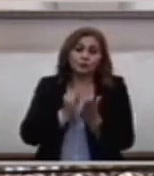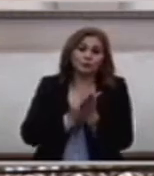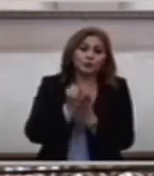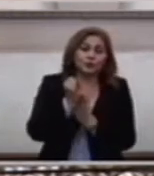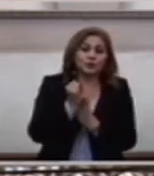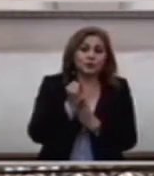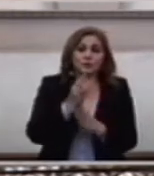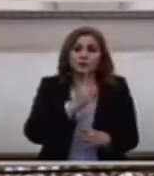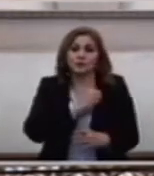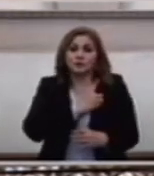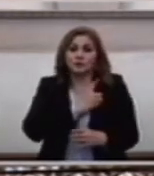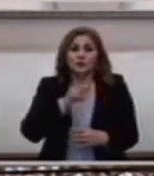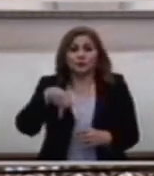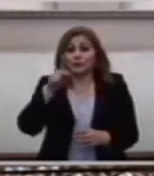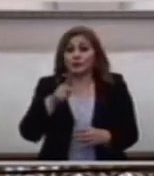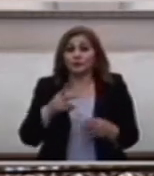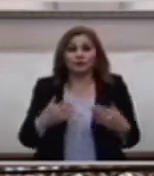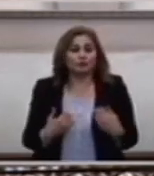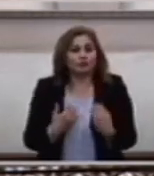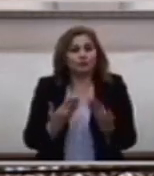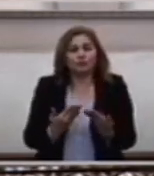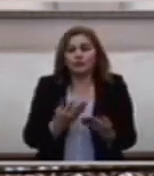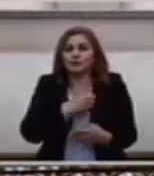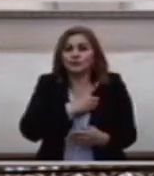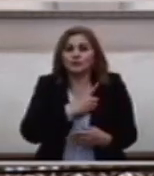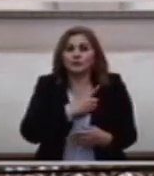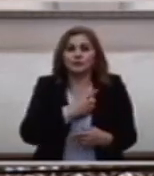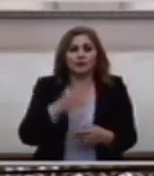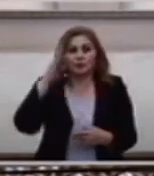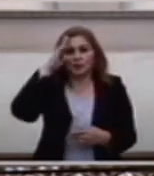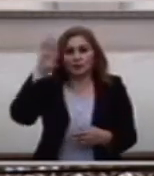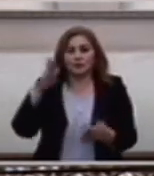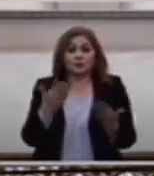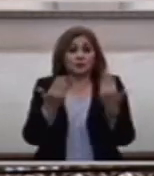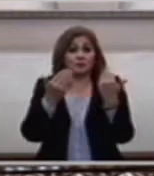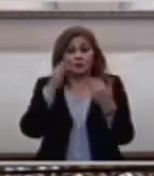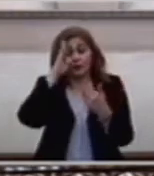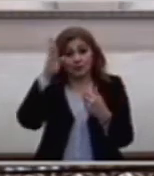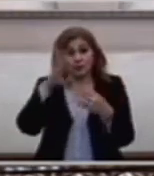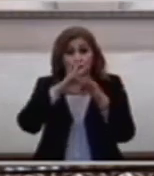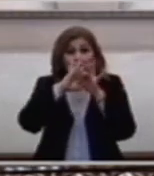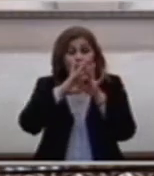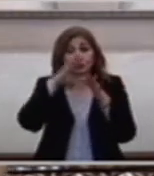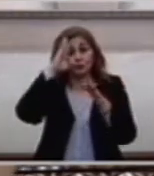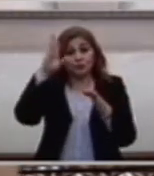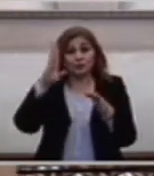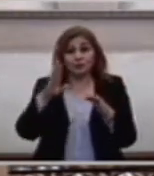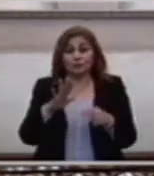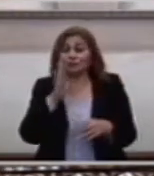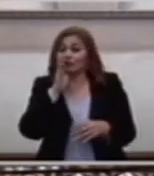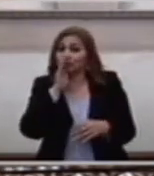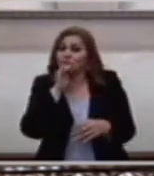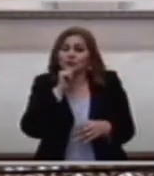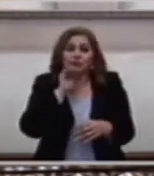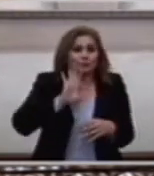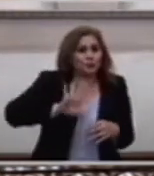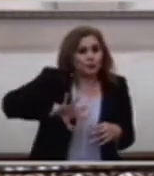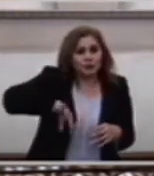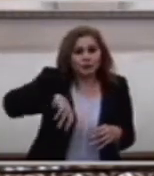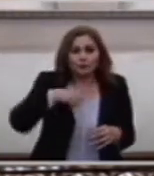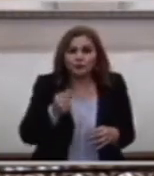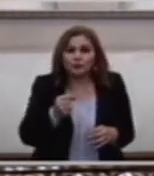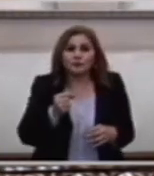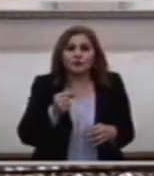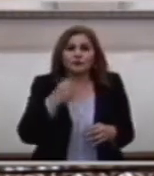Que sin el Señor Todos esos esfuerzos Todo ese ímpetu